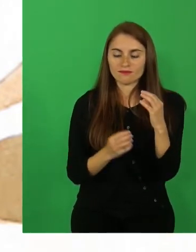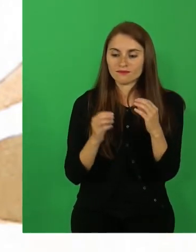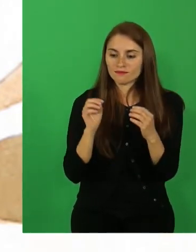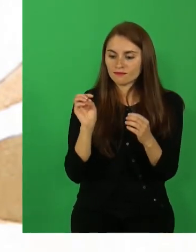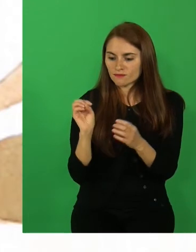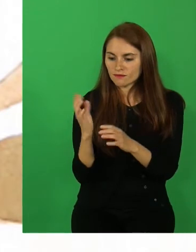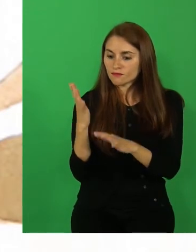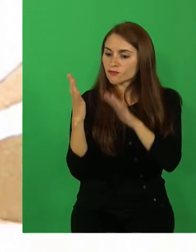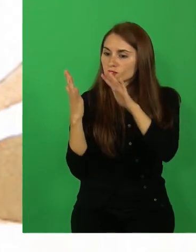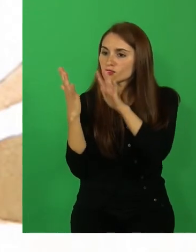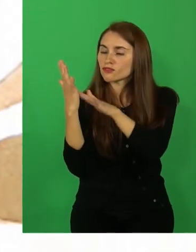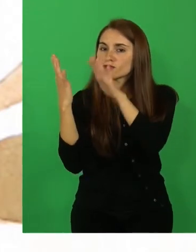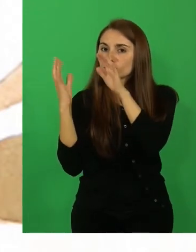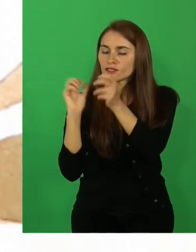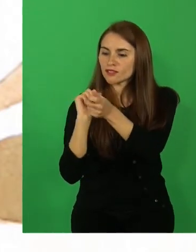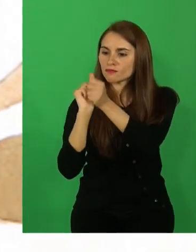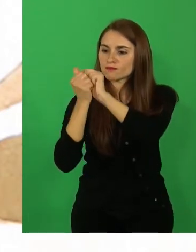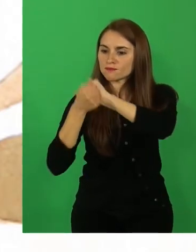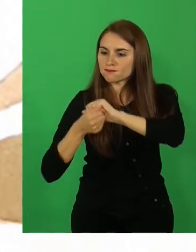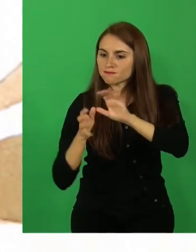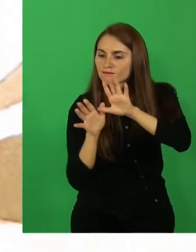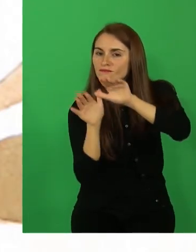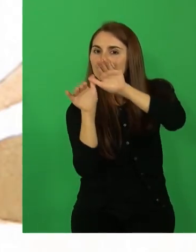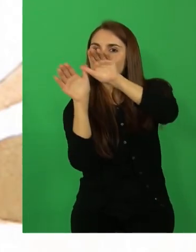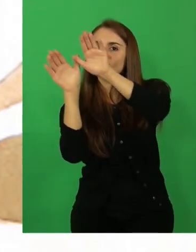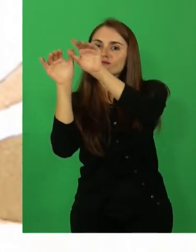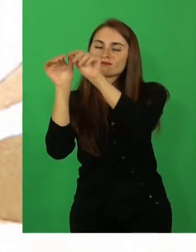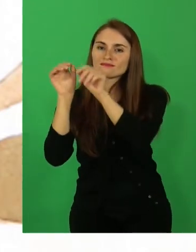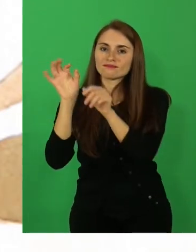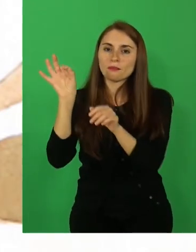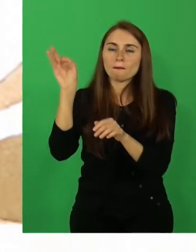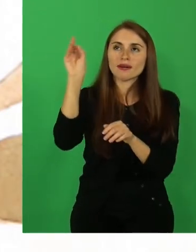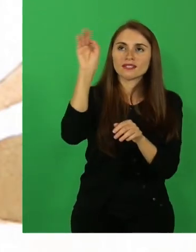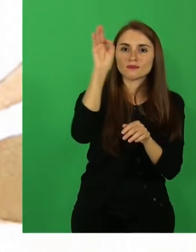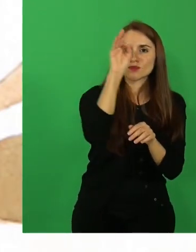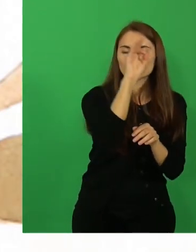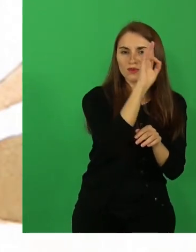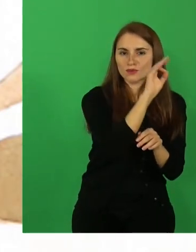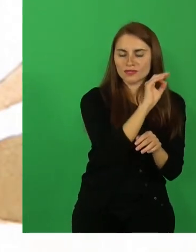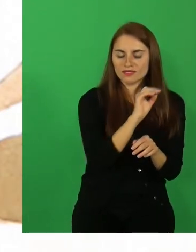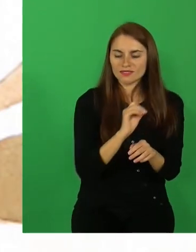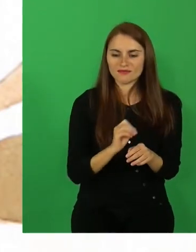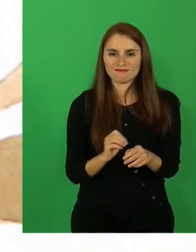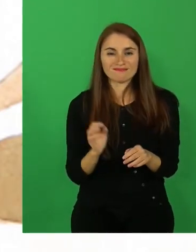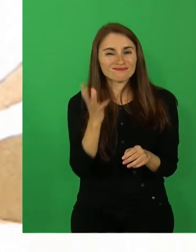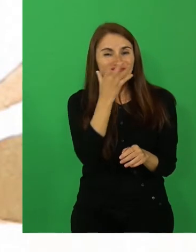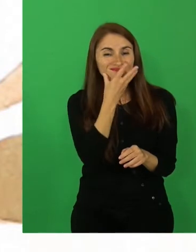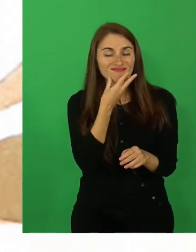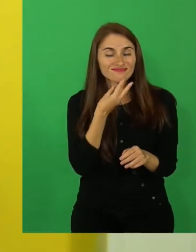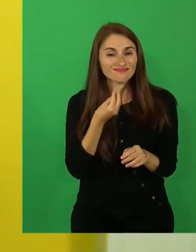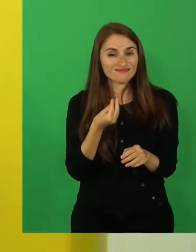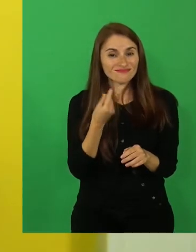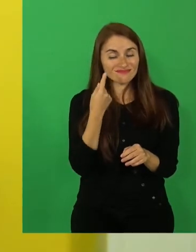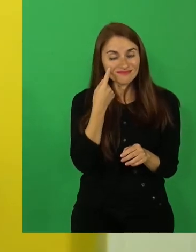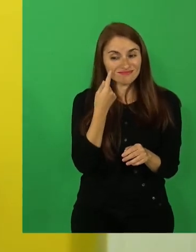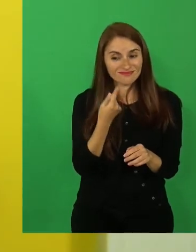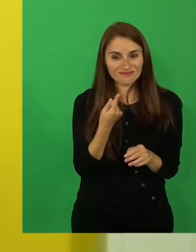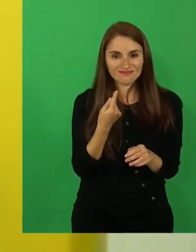convertía en aves y mariposas. Miren qué maravilloso,